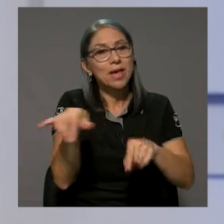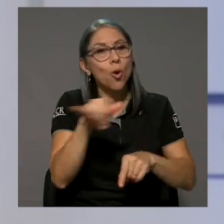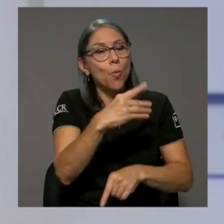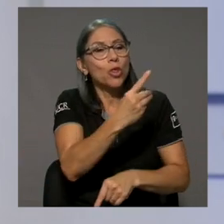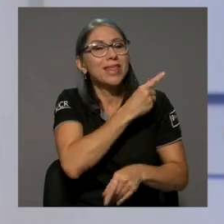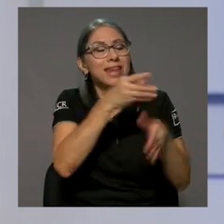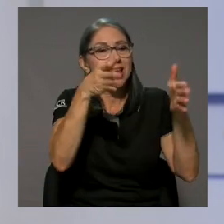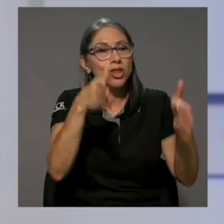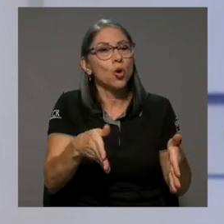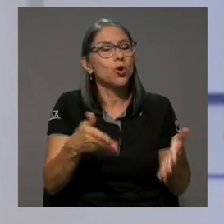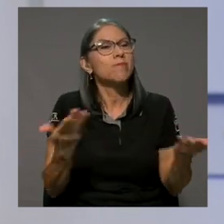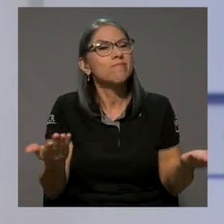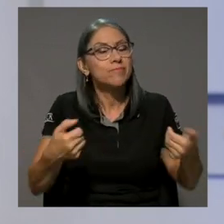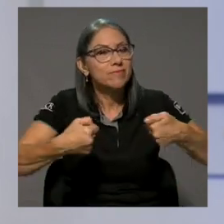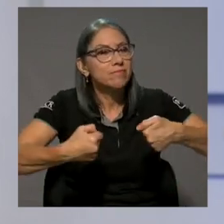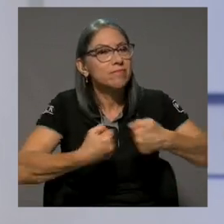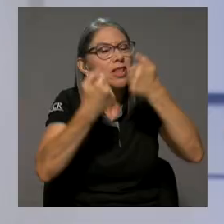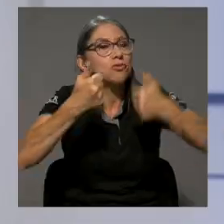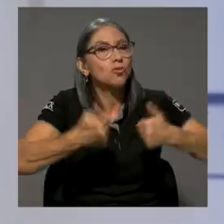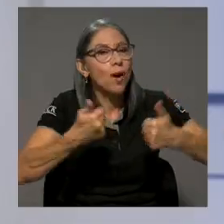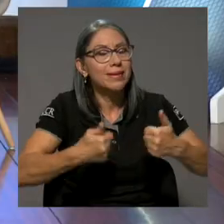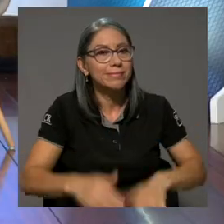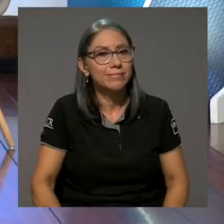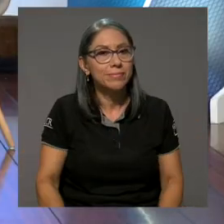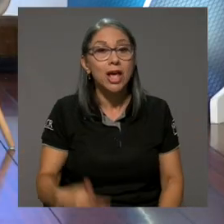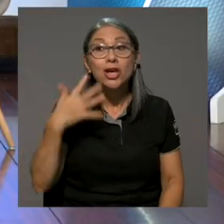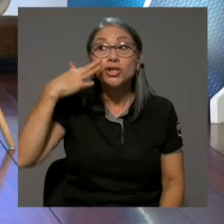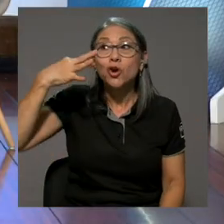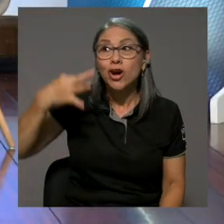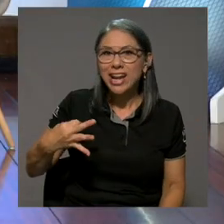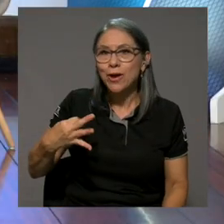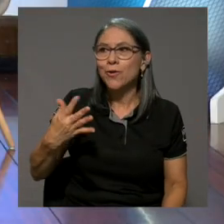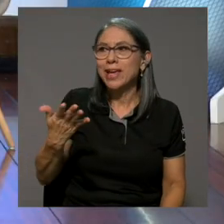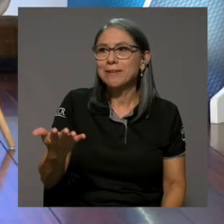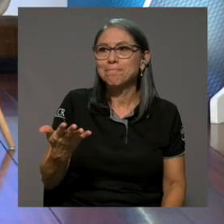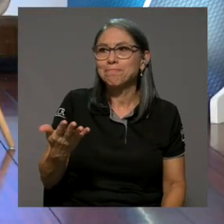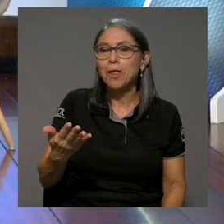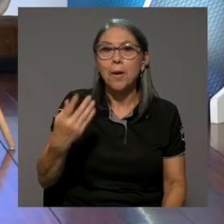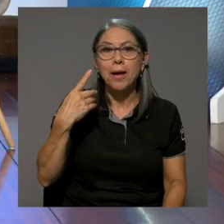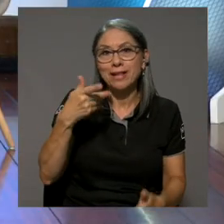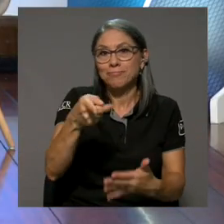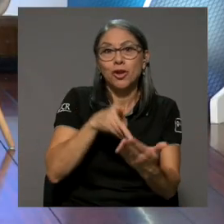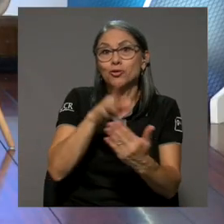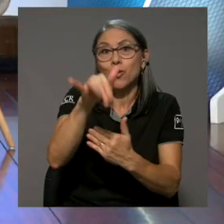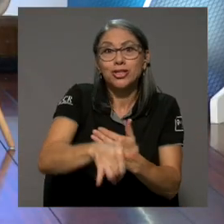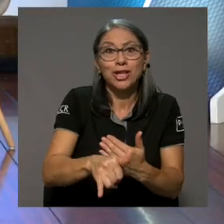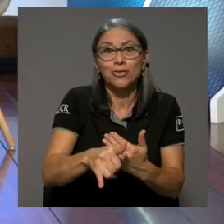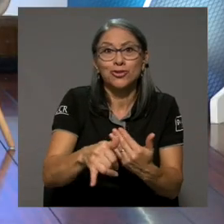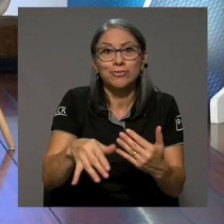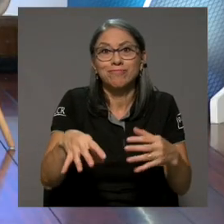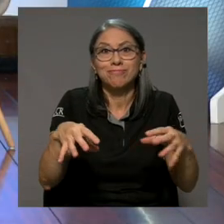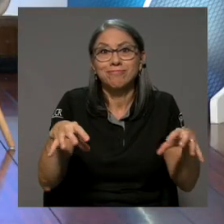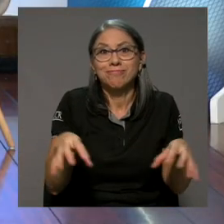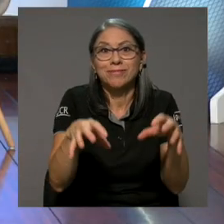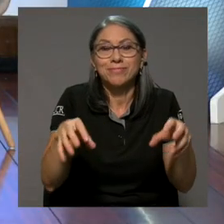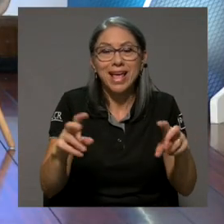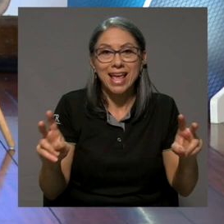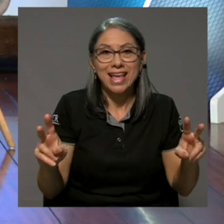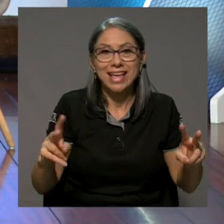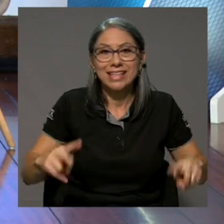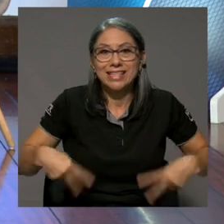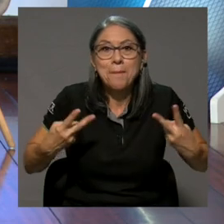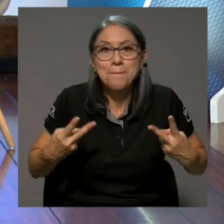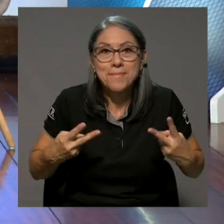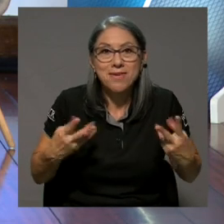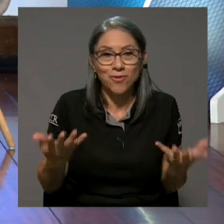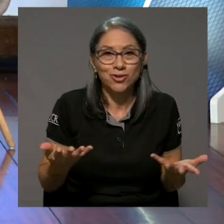postproducción, sino también como director, digamos. Creo que es que los proyectos están vivos. Entonces, a